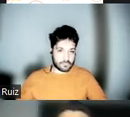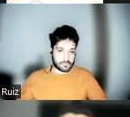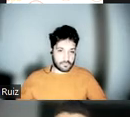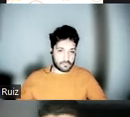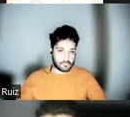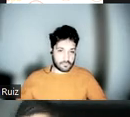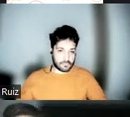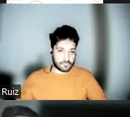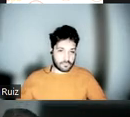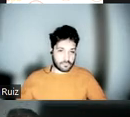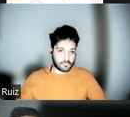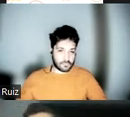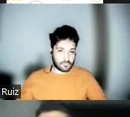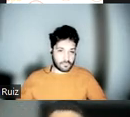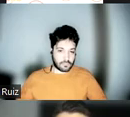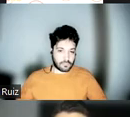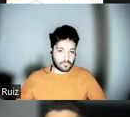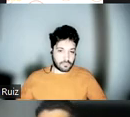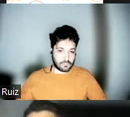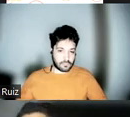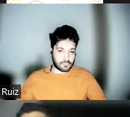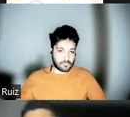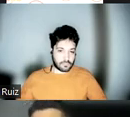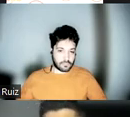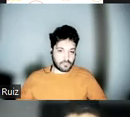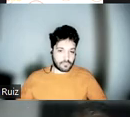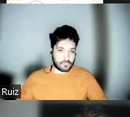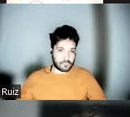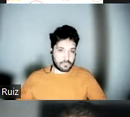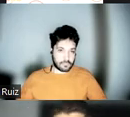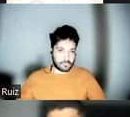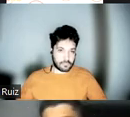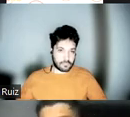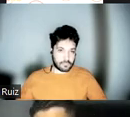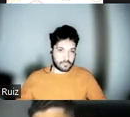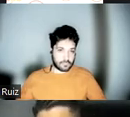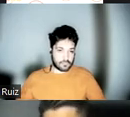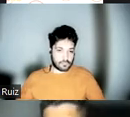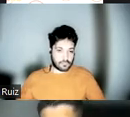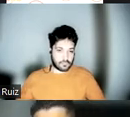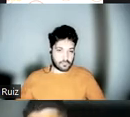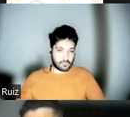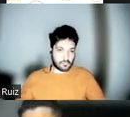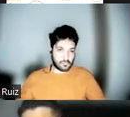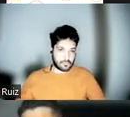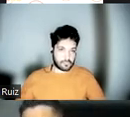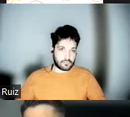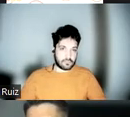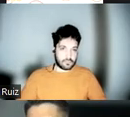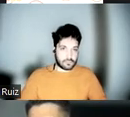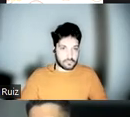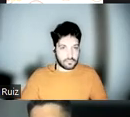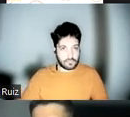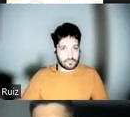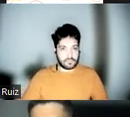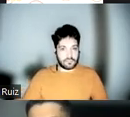semanas, 3 meses. Y aquí lo ponéis bien, ejecución mínima. Si el paciente a los 3 meses no está recuperando olfato, se aburre. Y lo que pasa es que